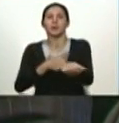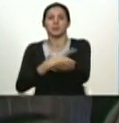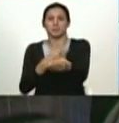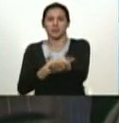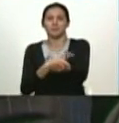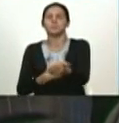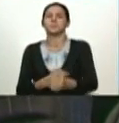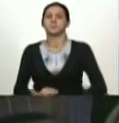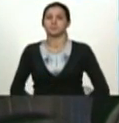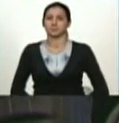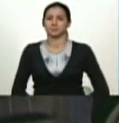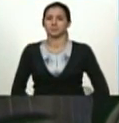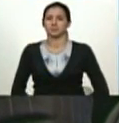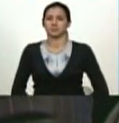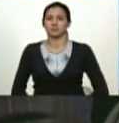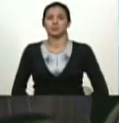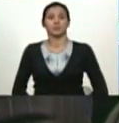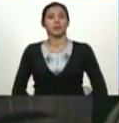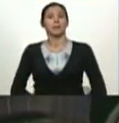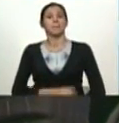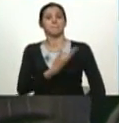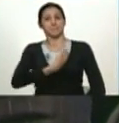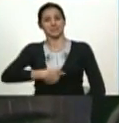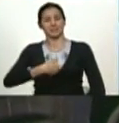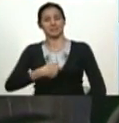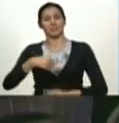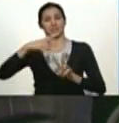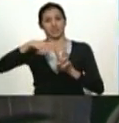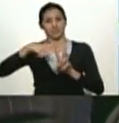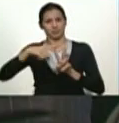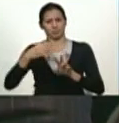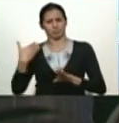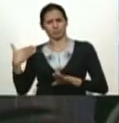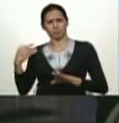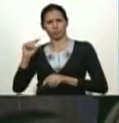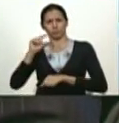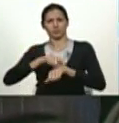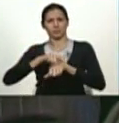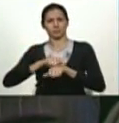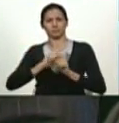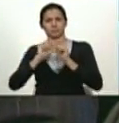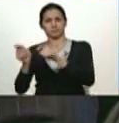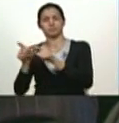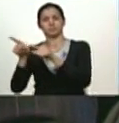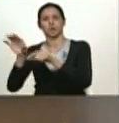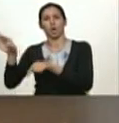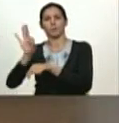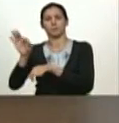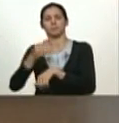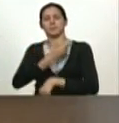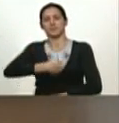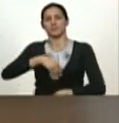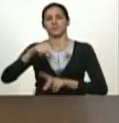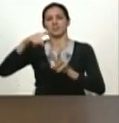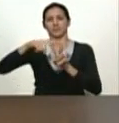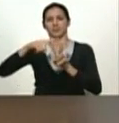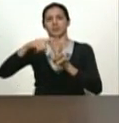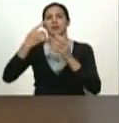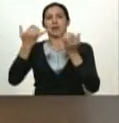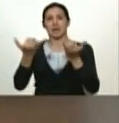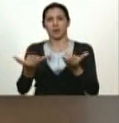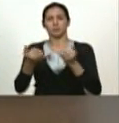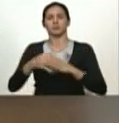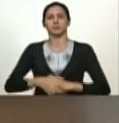ha estado como presidente de BTV estos meses y bueno hay que